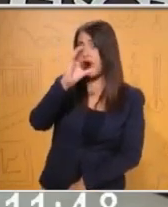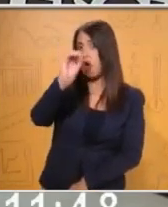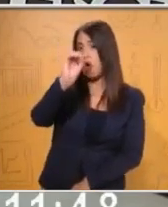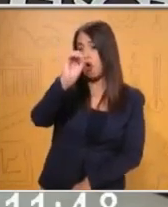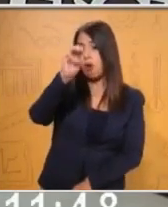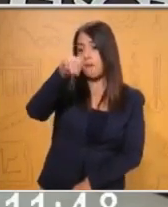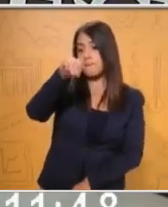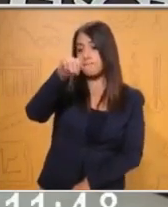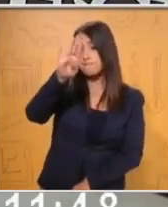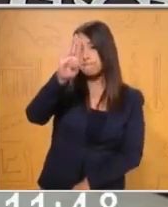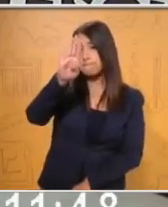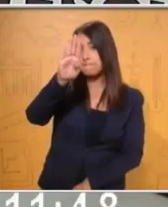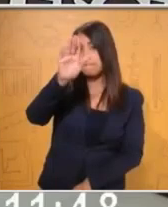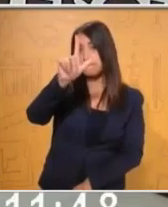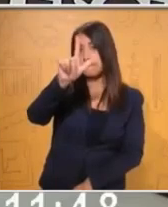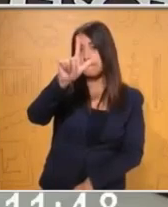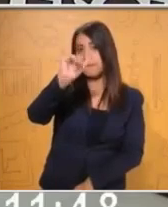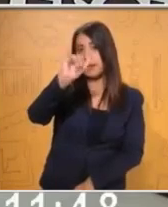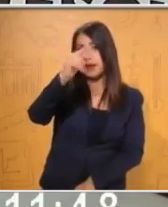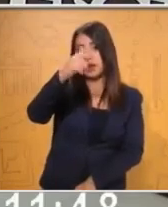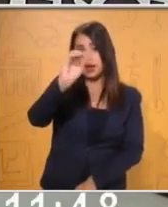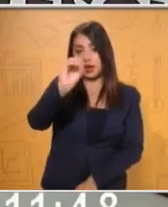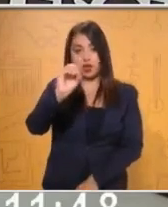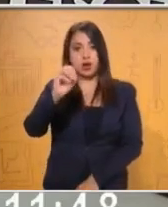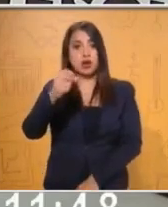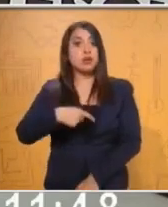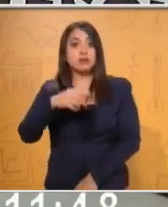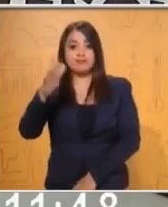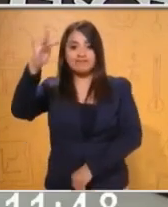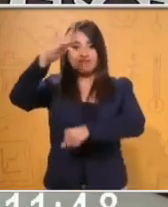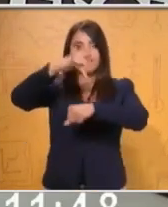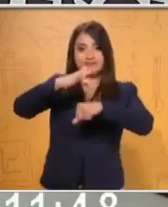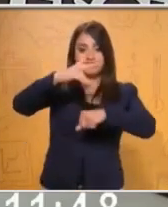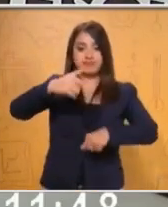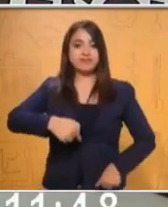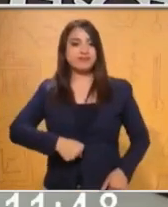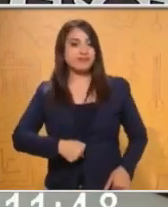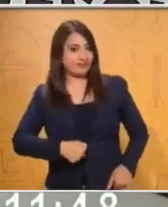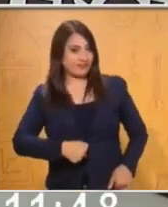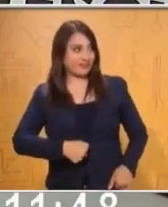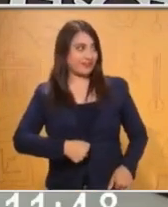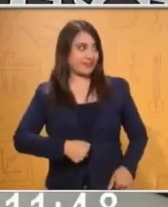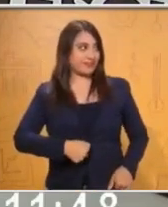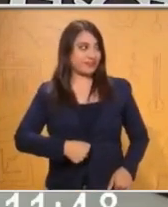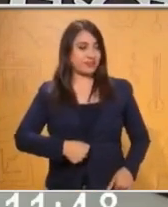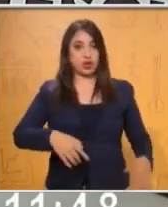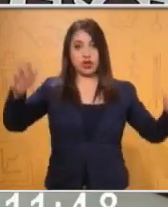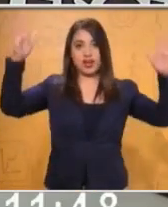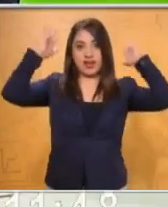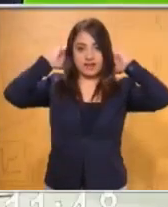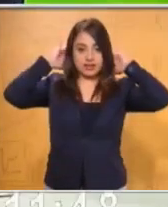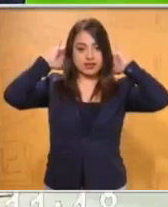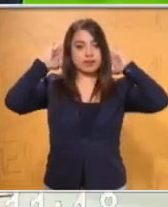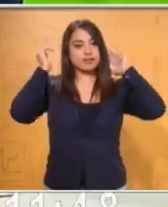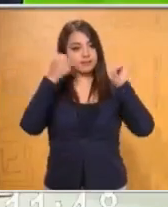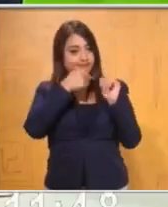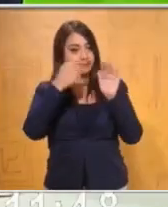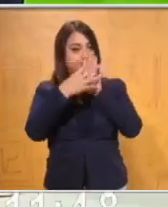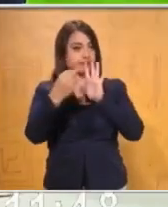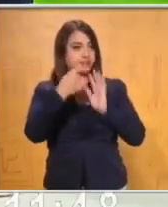Ustedes van a tocar la parte del cuerpo que yo les diga con ambas manos. Vamos a hacer un ejemplo. Yo les digo cabeza, manos a la cabeza, cintura,